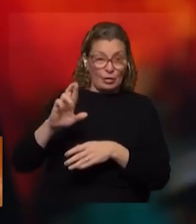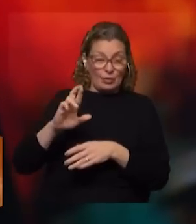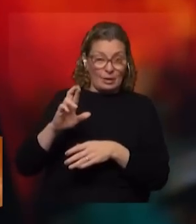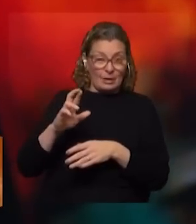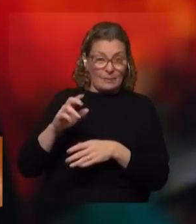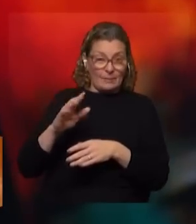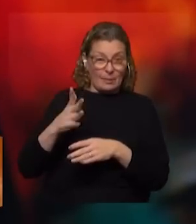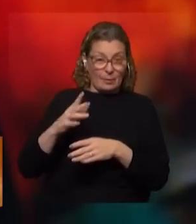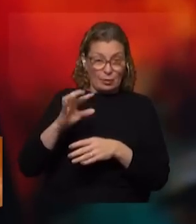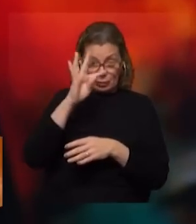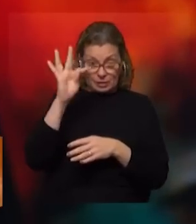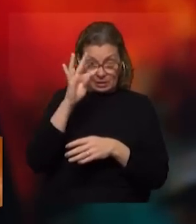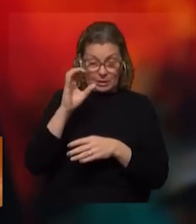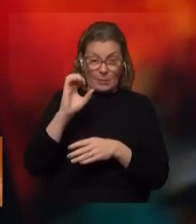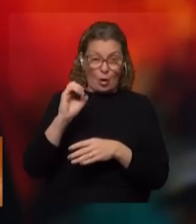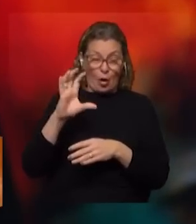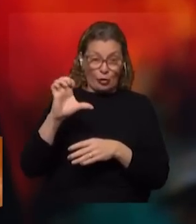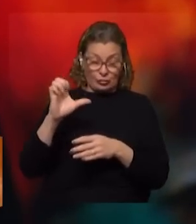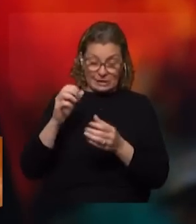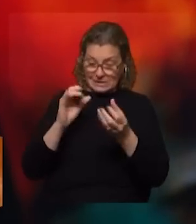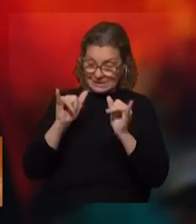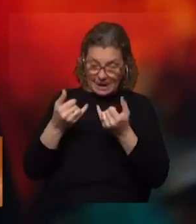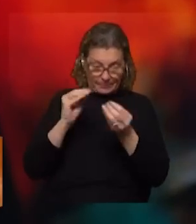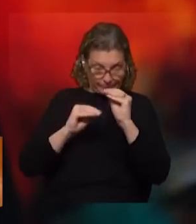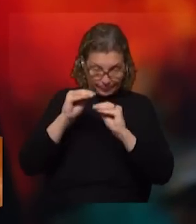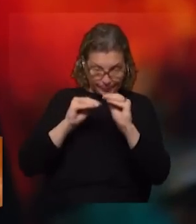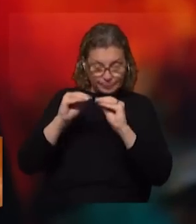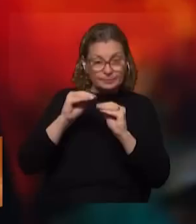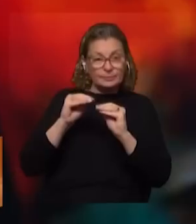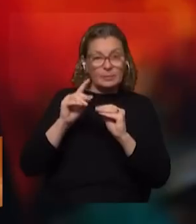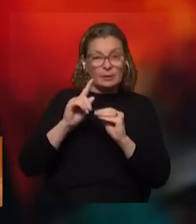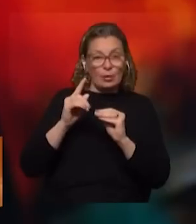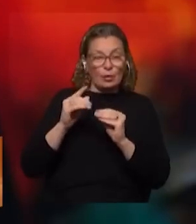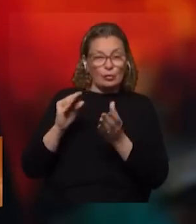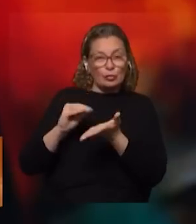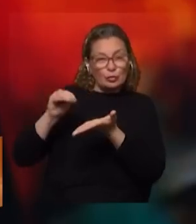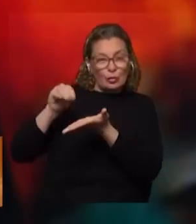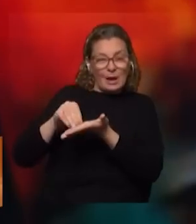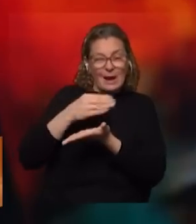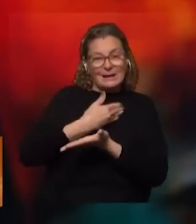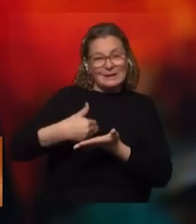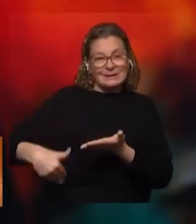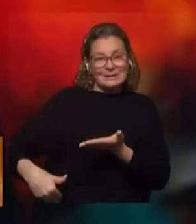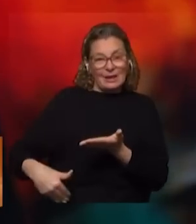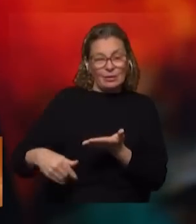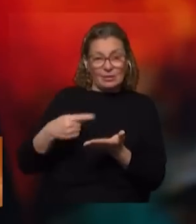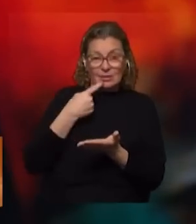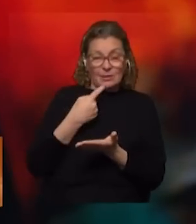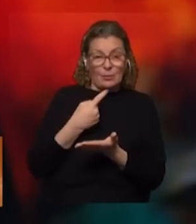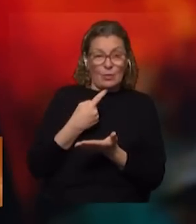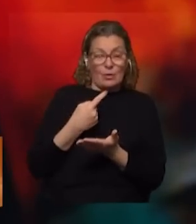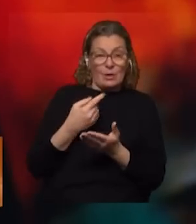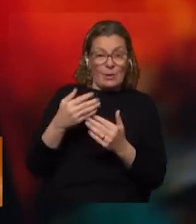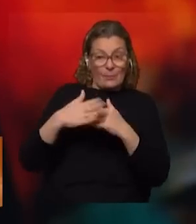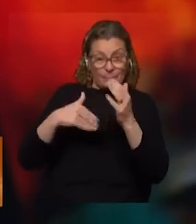presupuesto calculado técnicamente por OSE, ¿sí? Que para no tocar el presupuesto del Estado, que es lo que nosotros reivindicamos, que las grandes